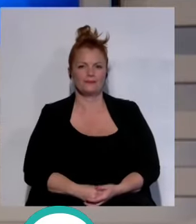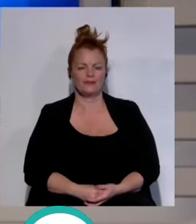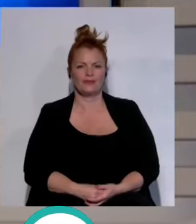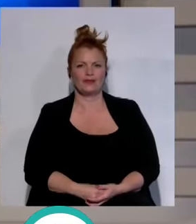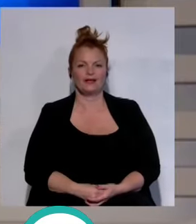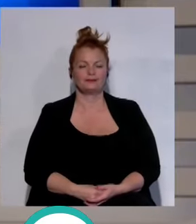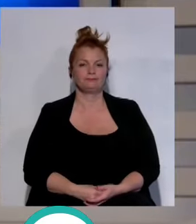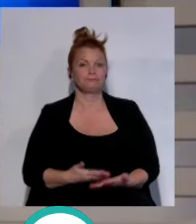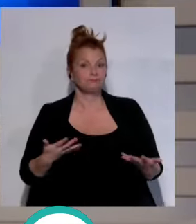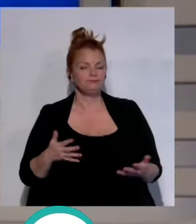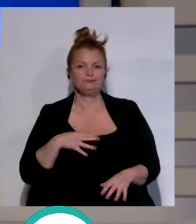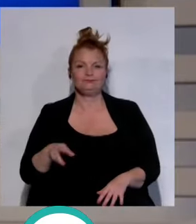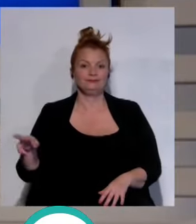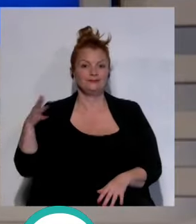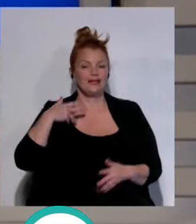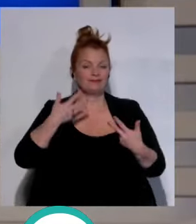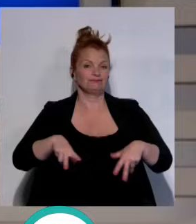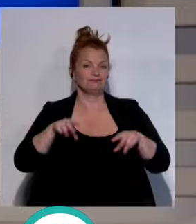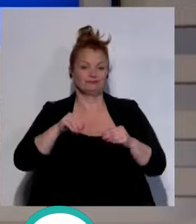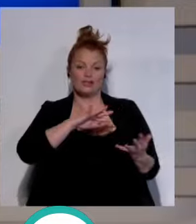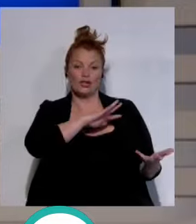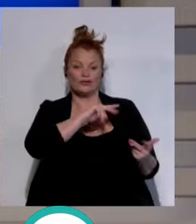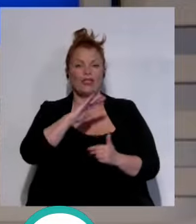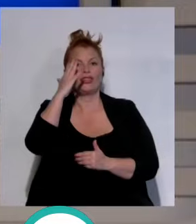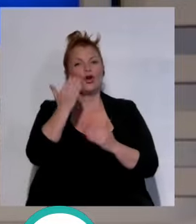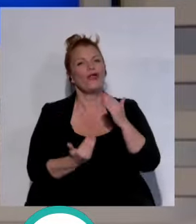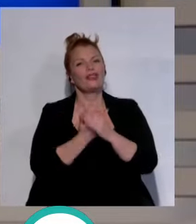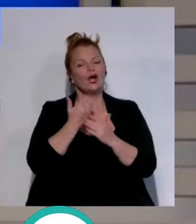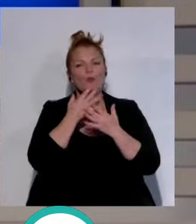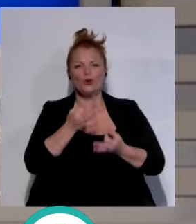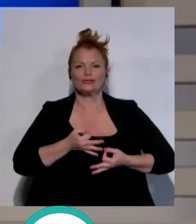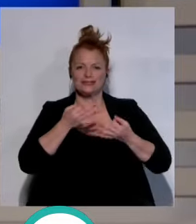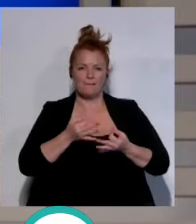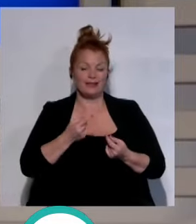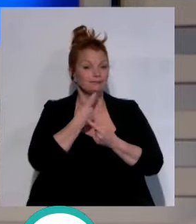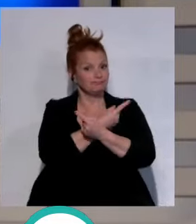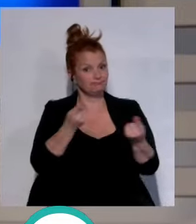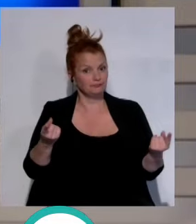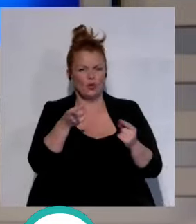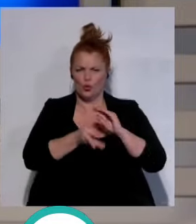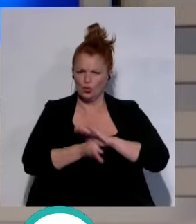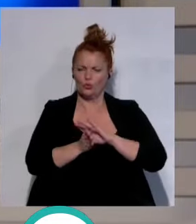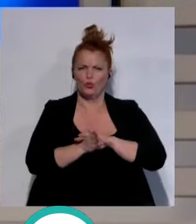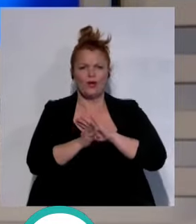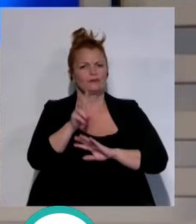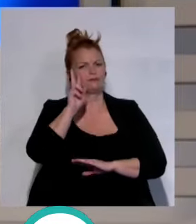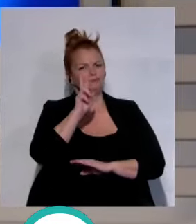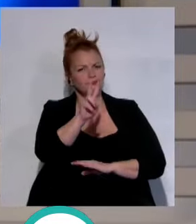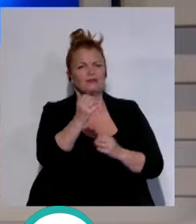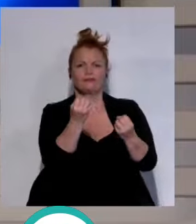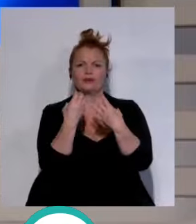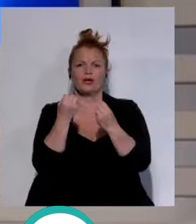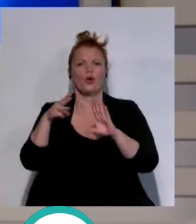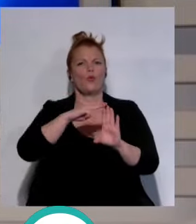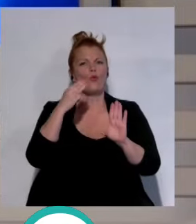hasta aquí nuestro repaso en esta nueva edición de Noticias 5 Días como siempre invitarles a que continúen bien informados en